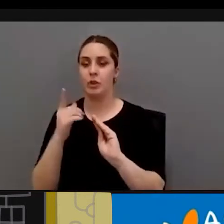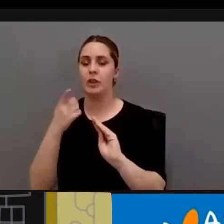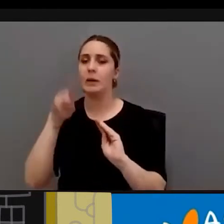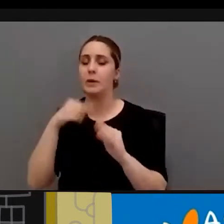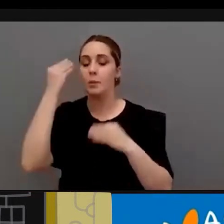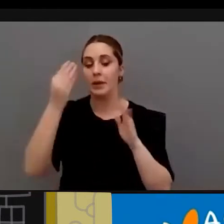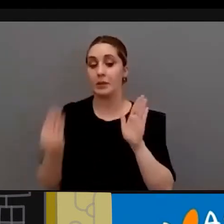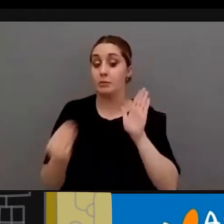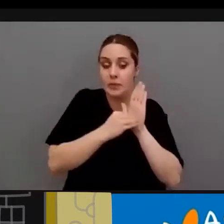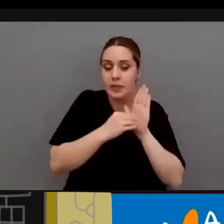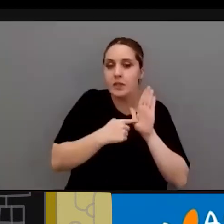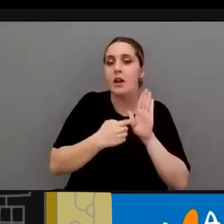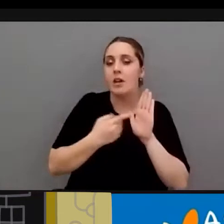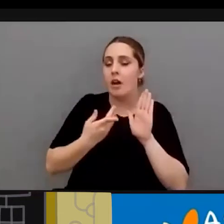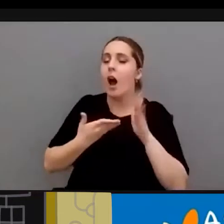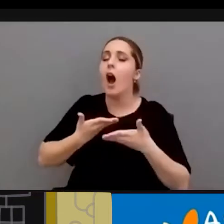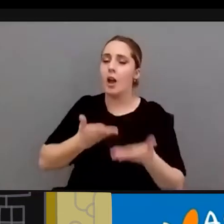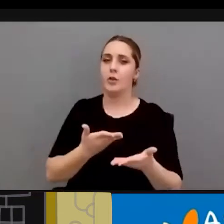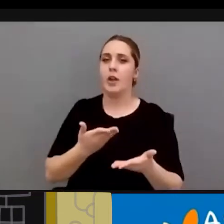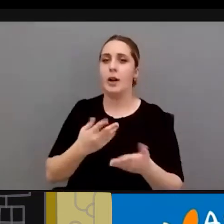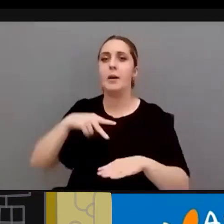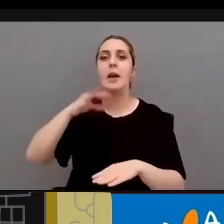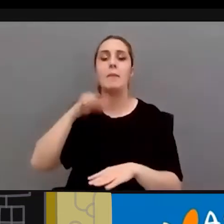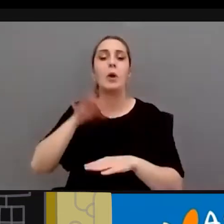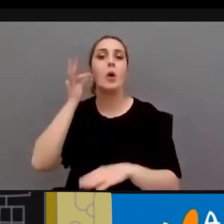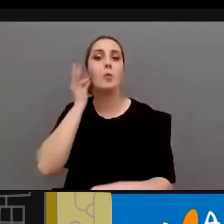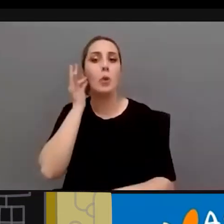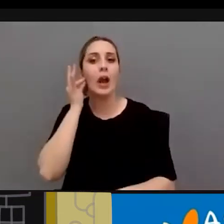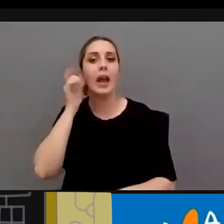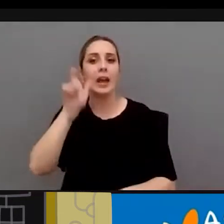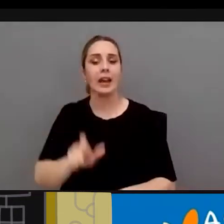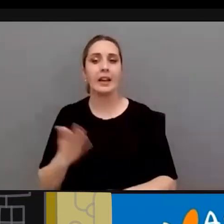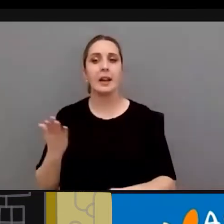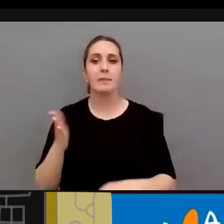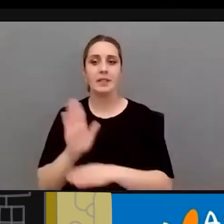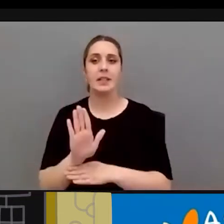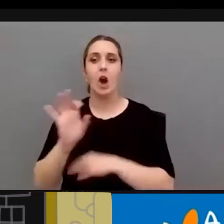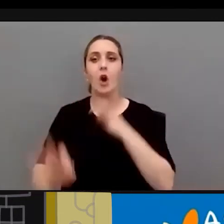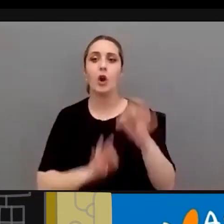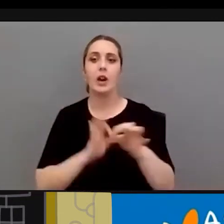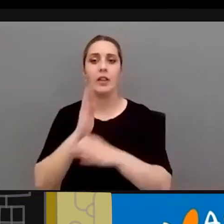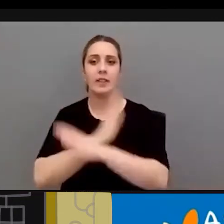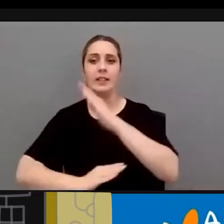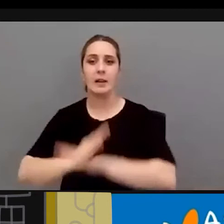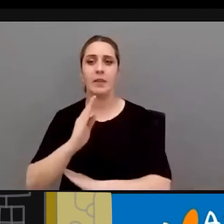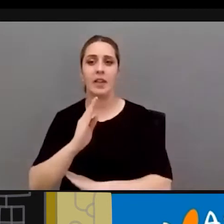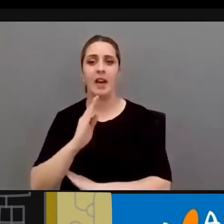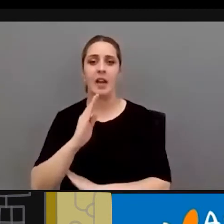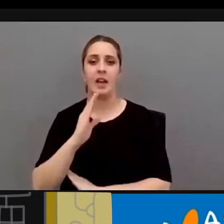esta cuestión es decir la presencia de una mujer que representa a una organización con discapacidad en la CEDAW